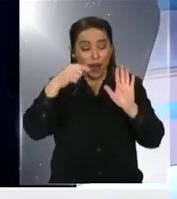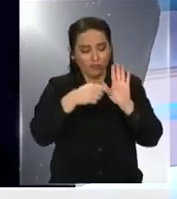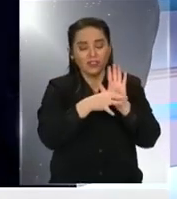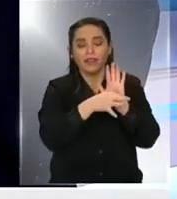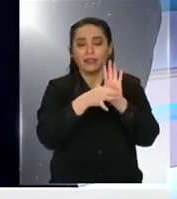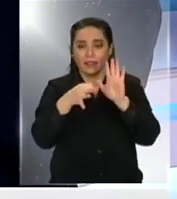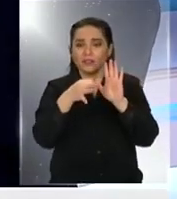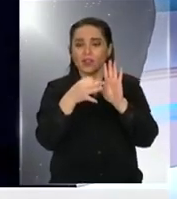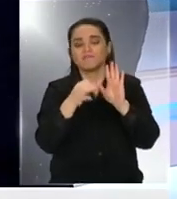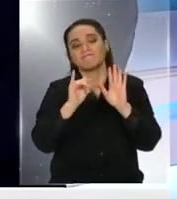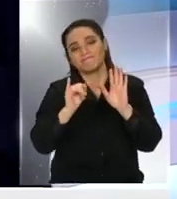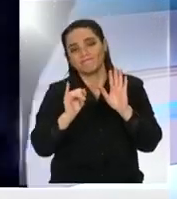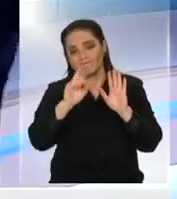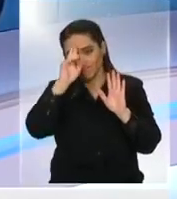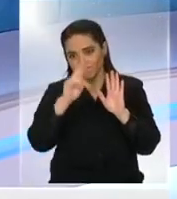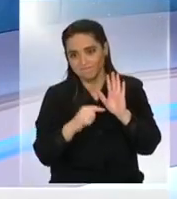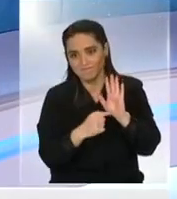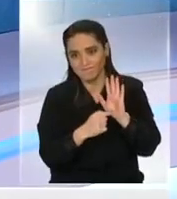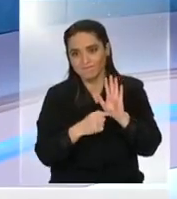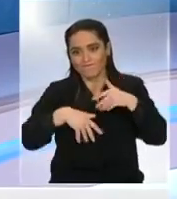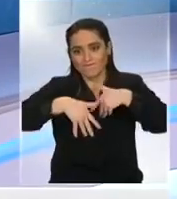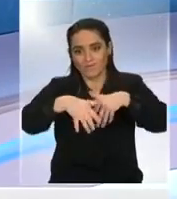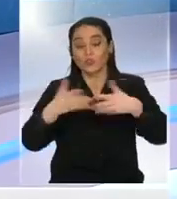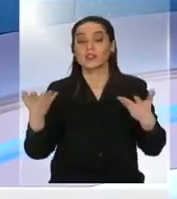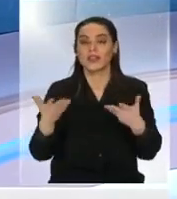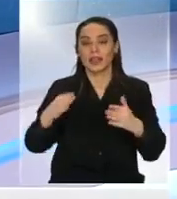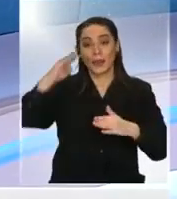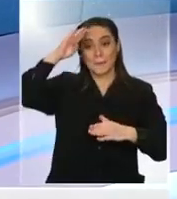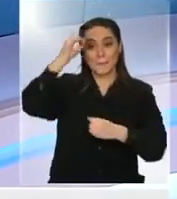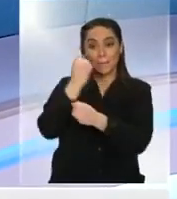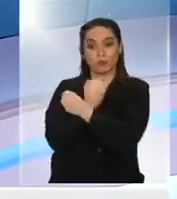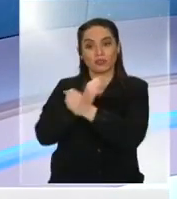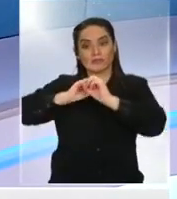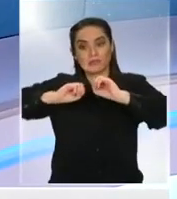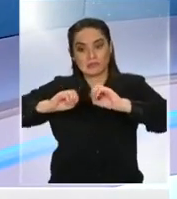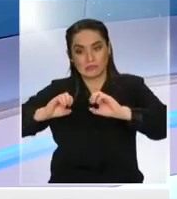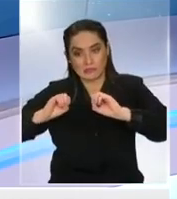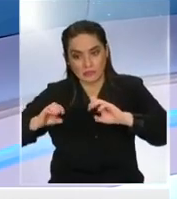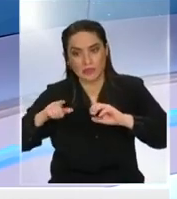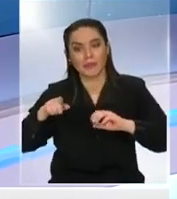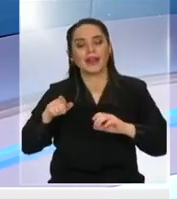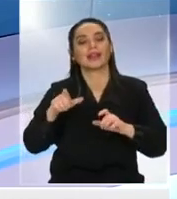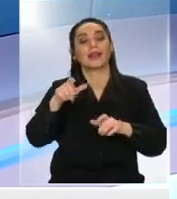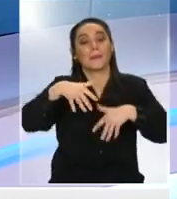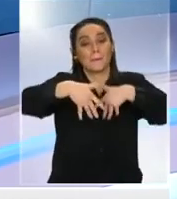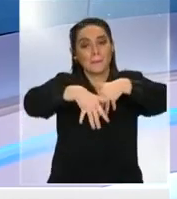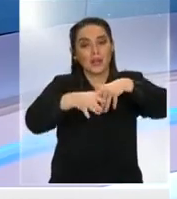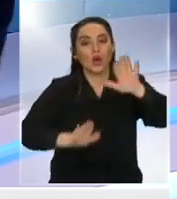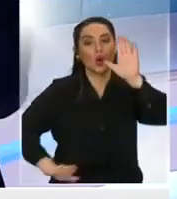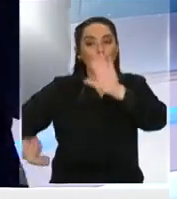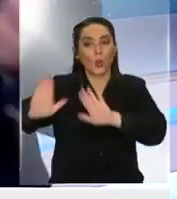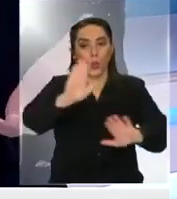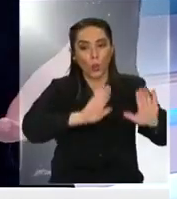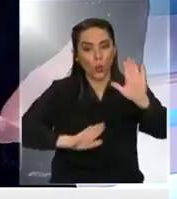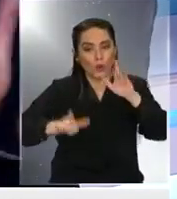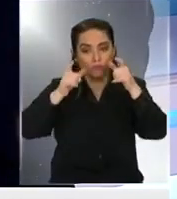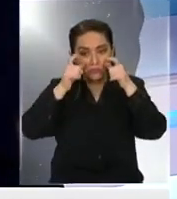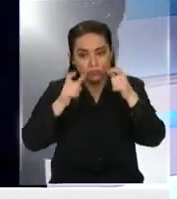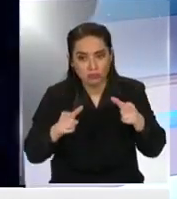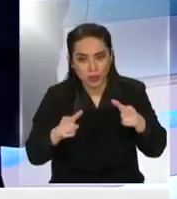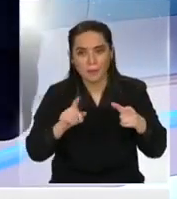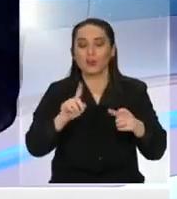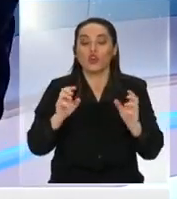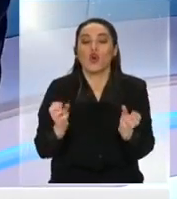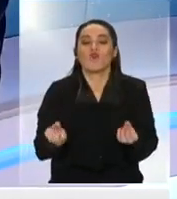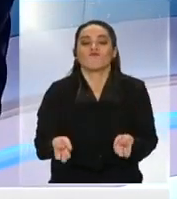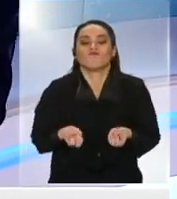Y por lo tanto lo que hay que hacer es educar a los policías de tal manera de que protejan la manifestación y no de que inciten a la violencia como lo